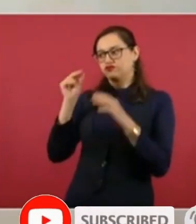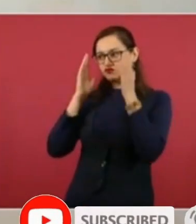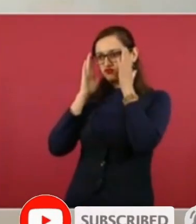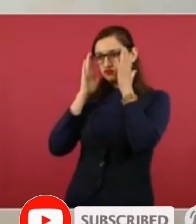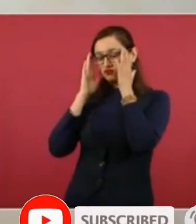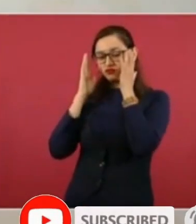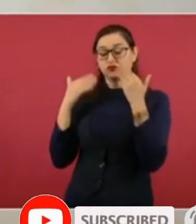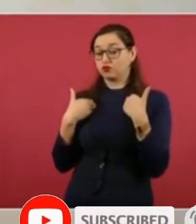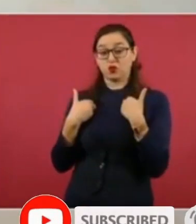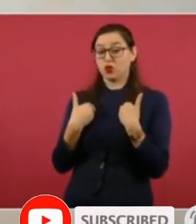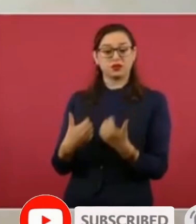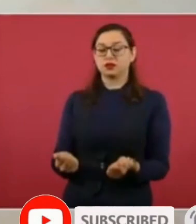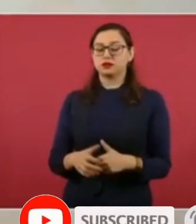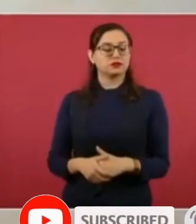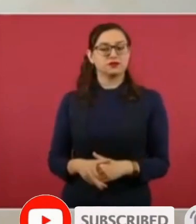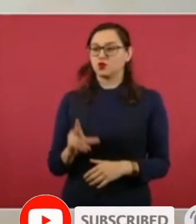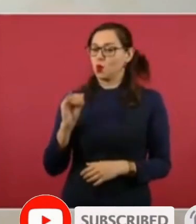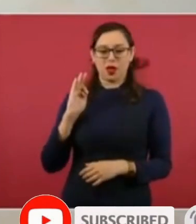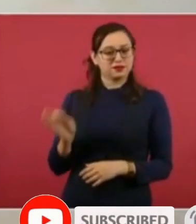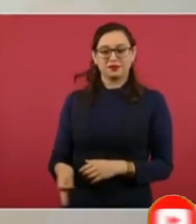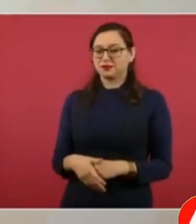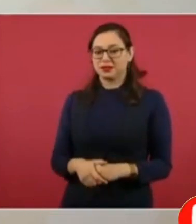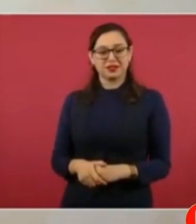de aceptar